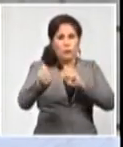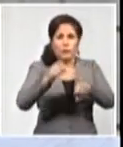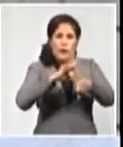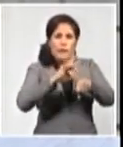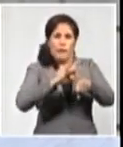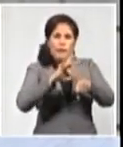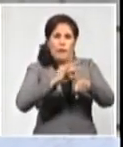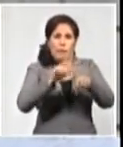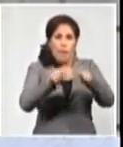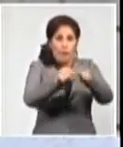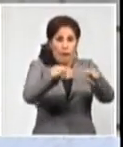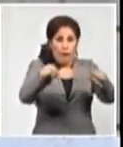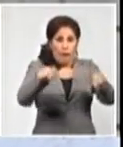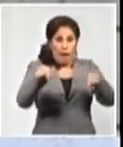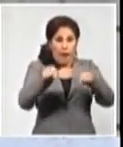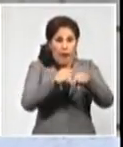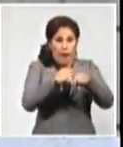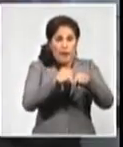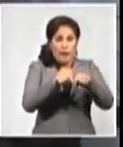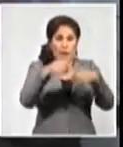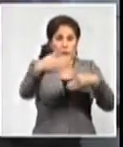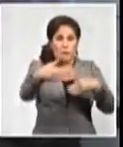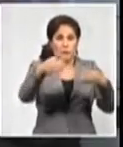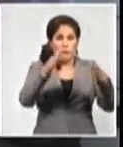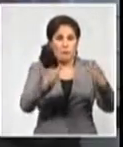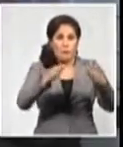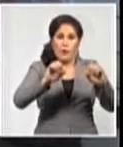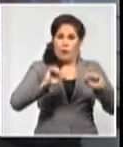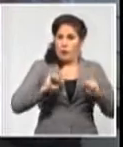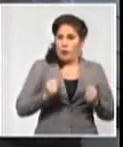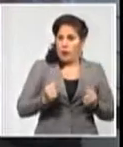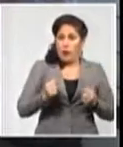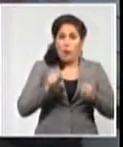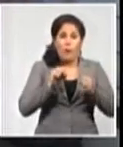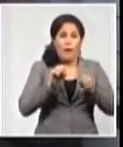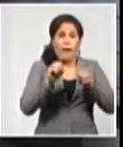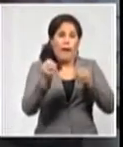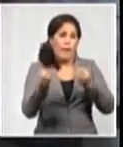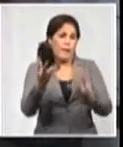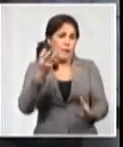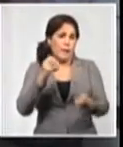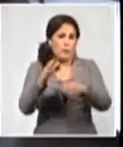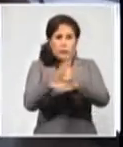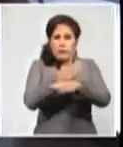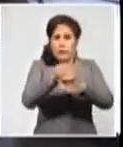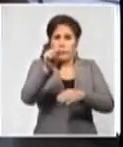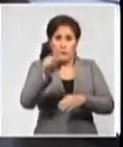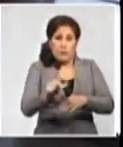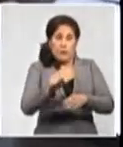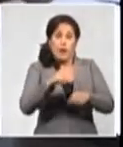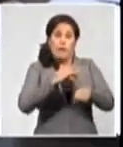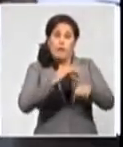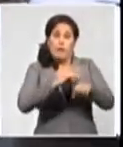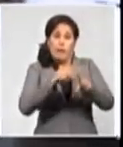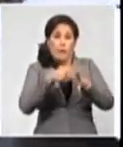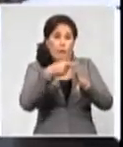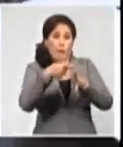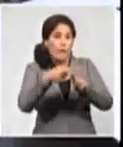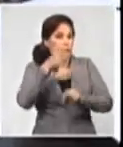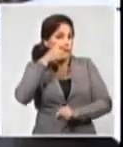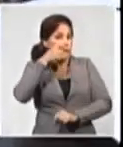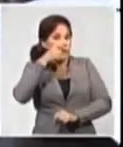aplicando las medidas restrictivas del movimiento. La dispersión de los casos diagnosticados como positivos implica elevar la vigilancia